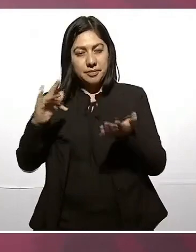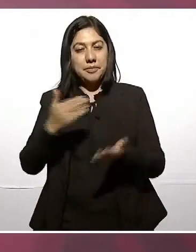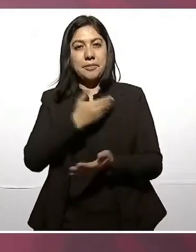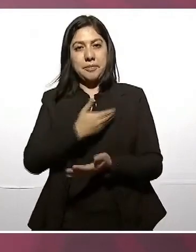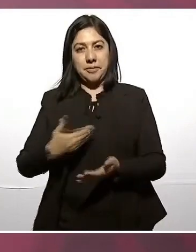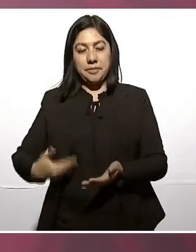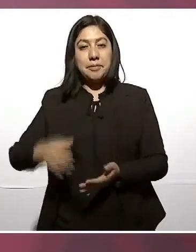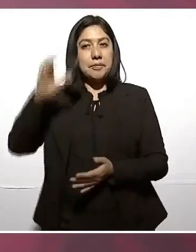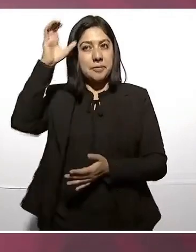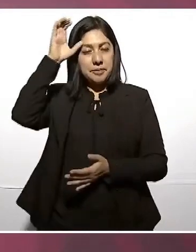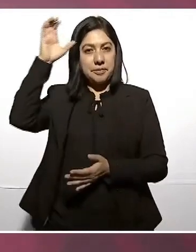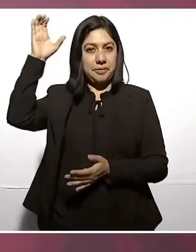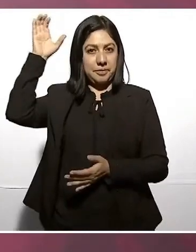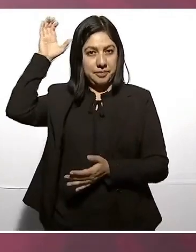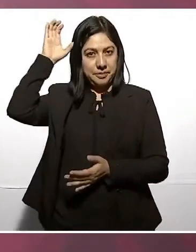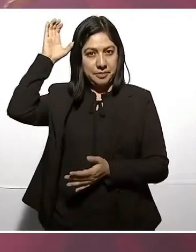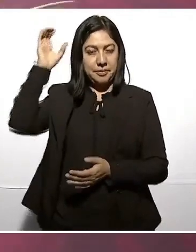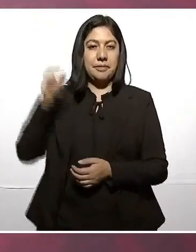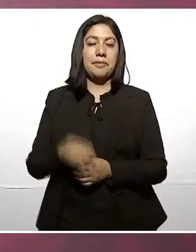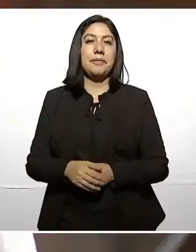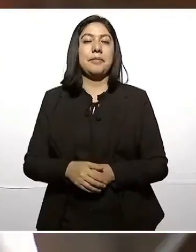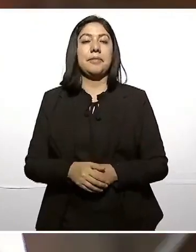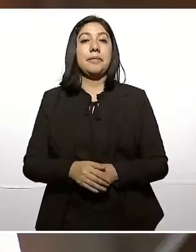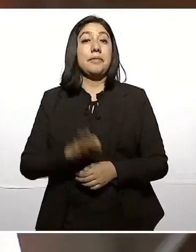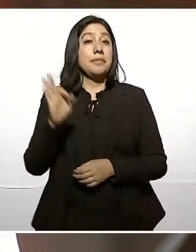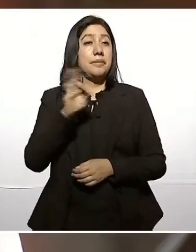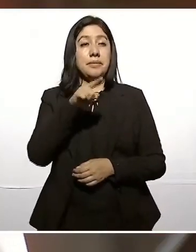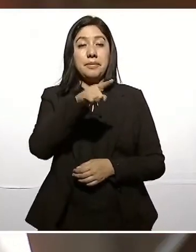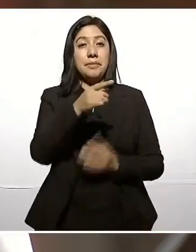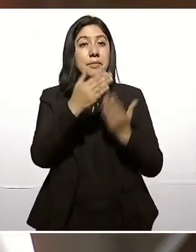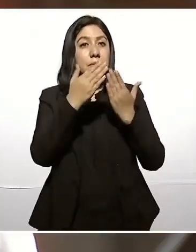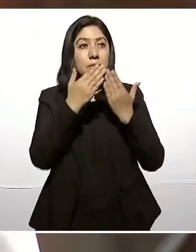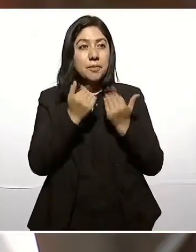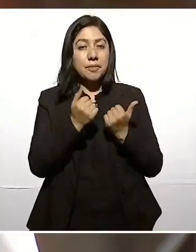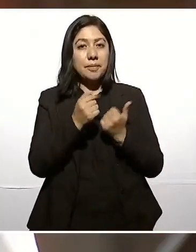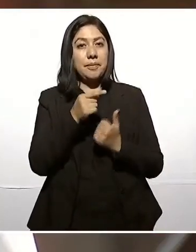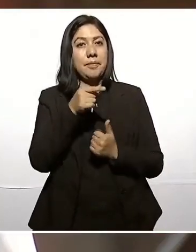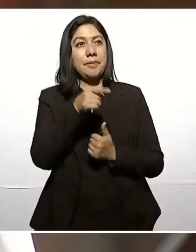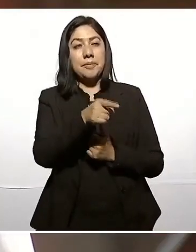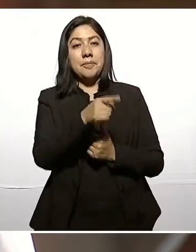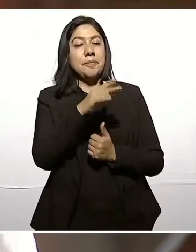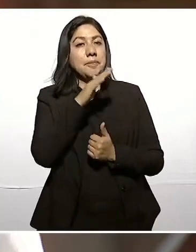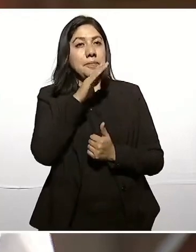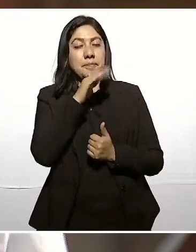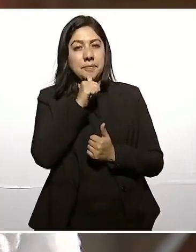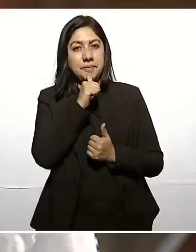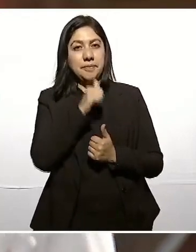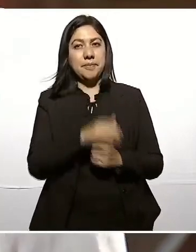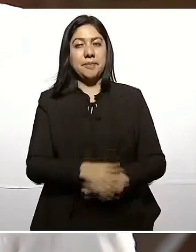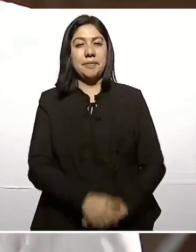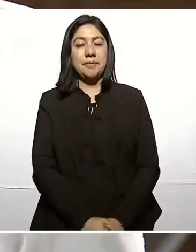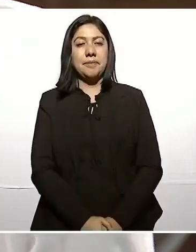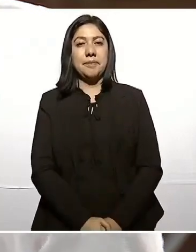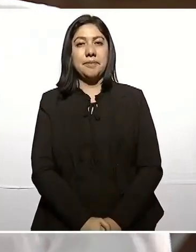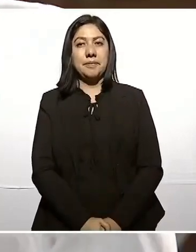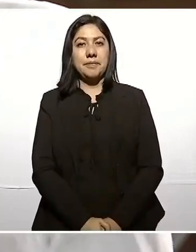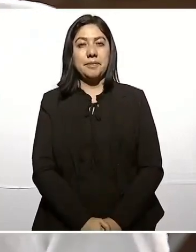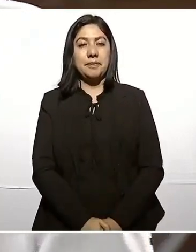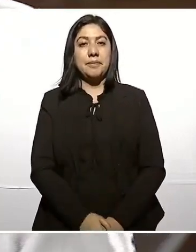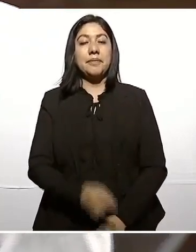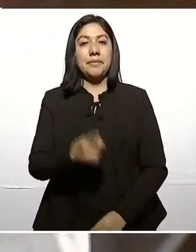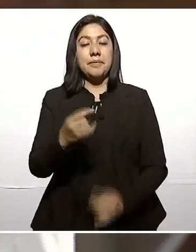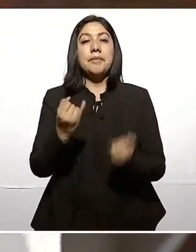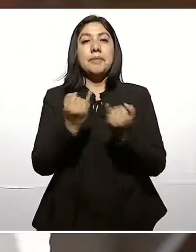no se podría. A la democracia. Al